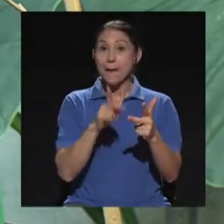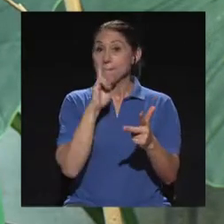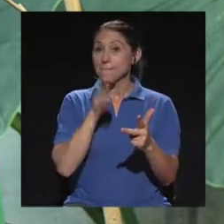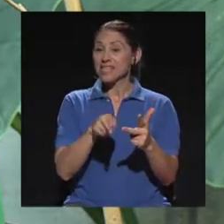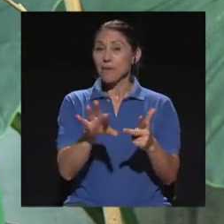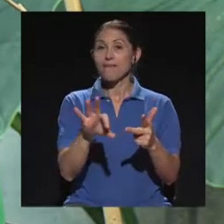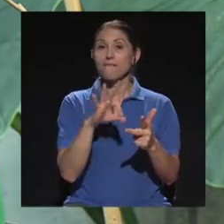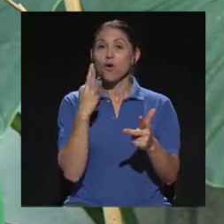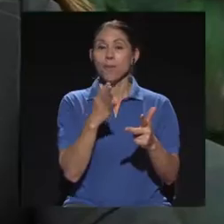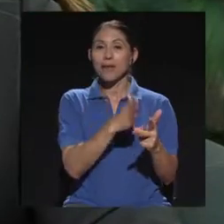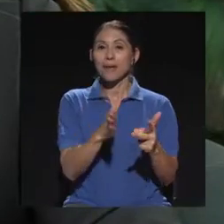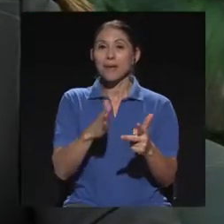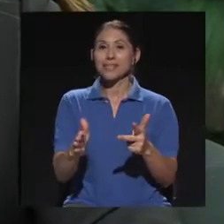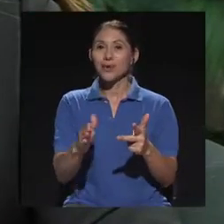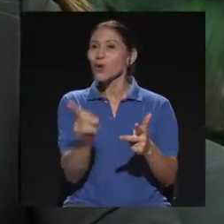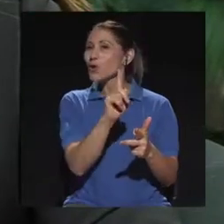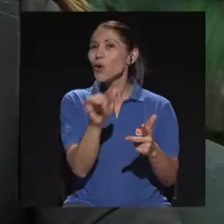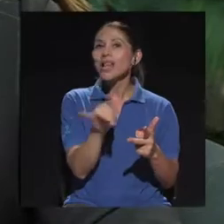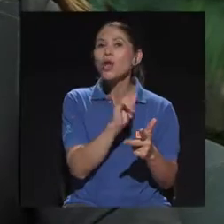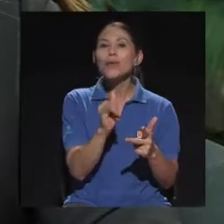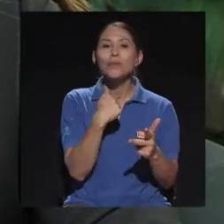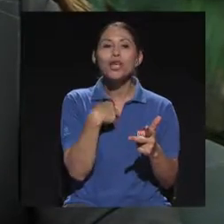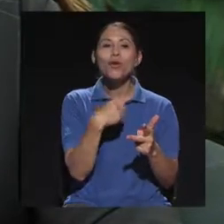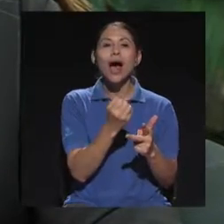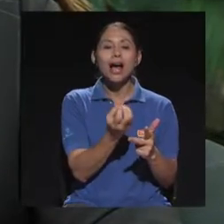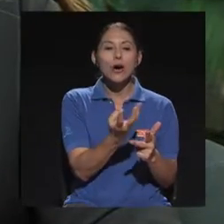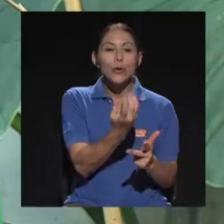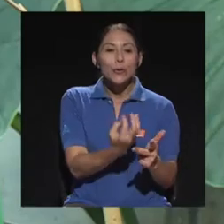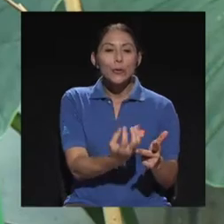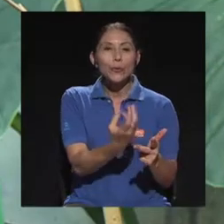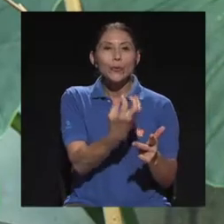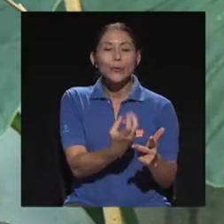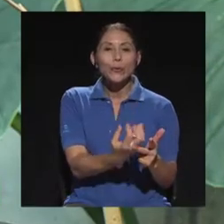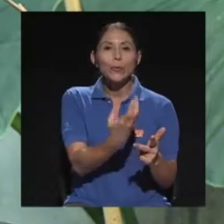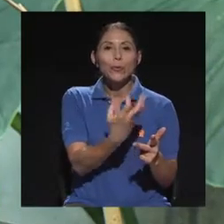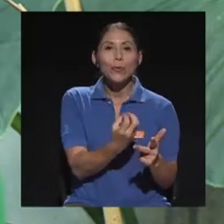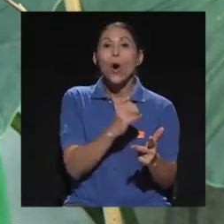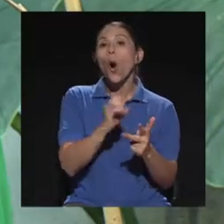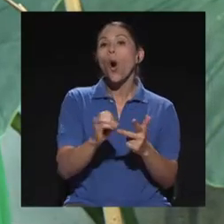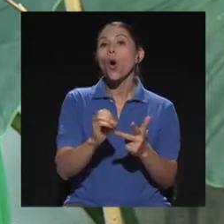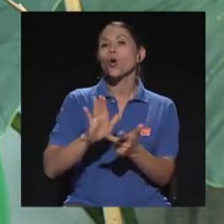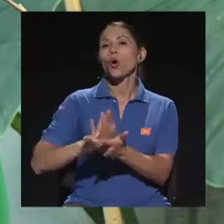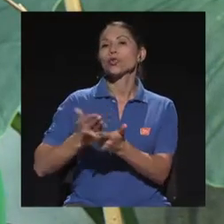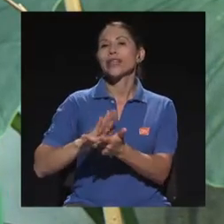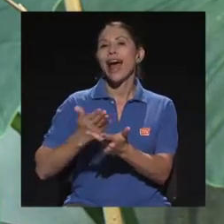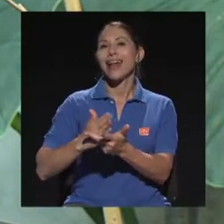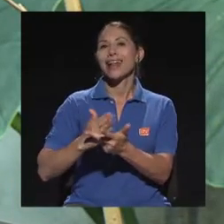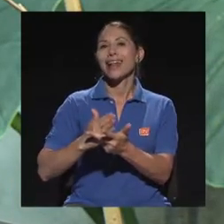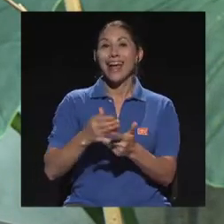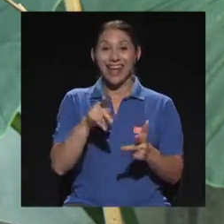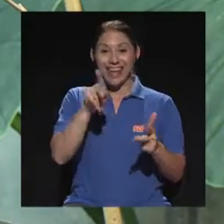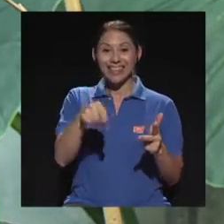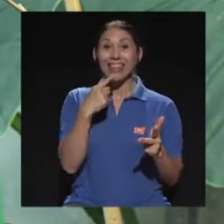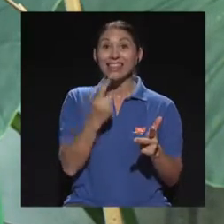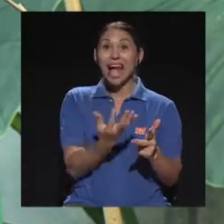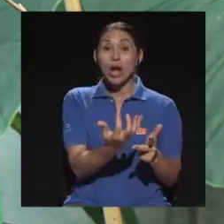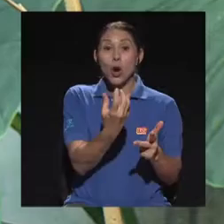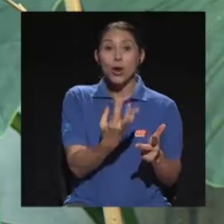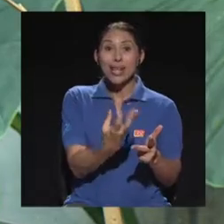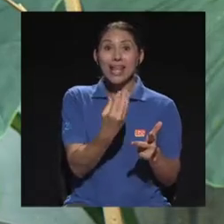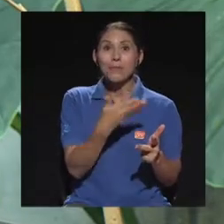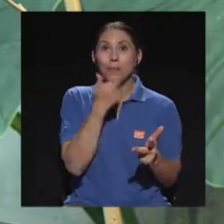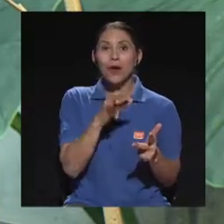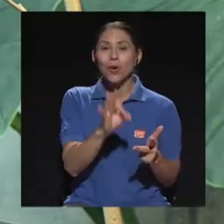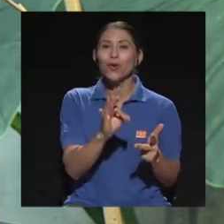decocción, ¿verdad? que la gente dice, si lo hiervo me suelta más, sí, pero le está matando probablemente o le está inactivando los principios